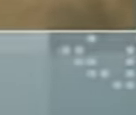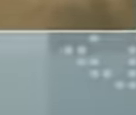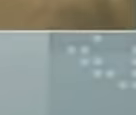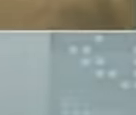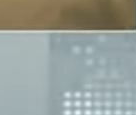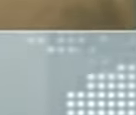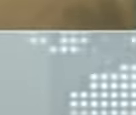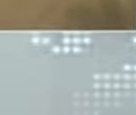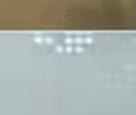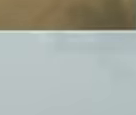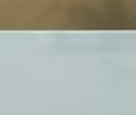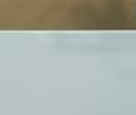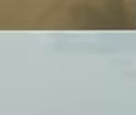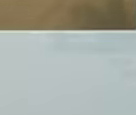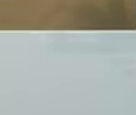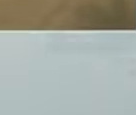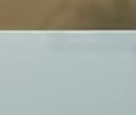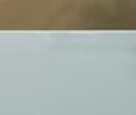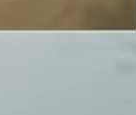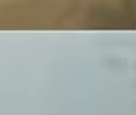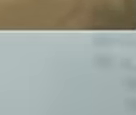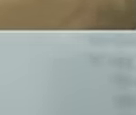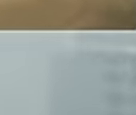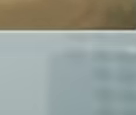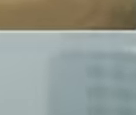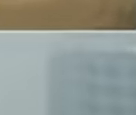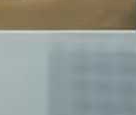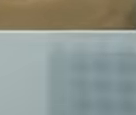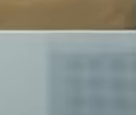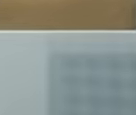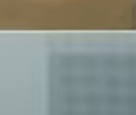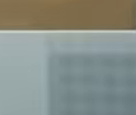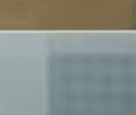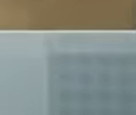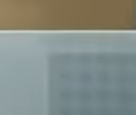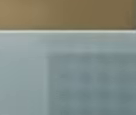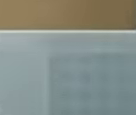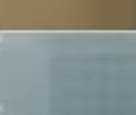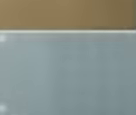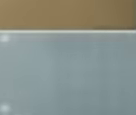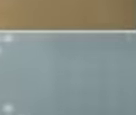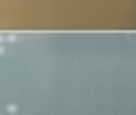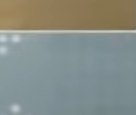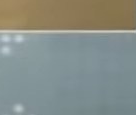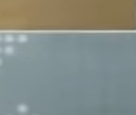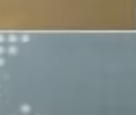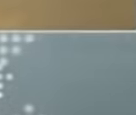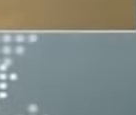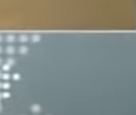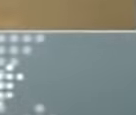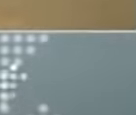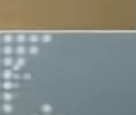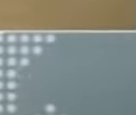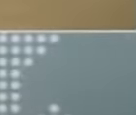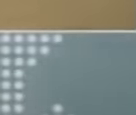la frontera de Paraguay a Argentina y de Argentina a Paraguay.